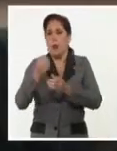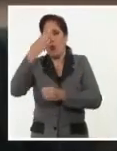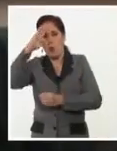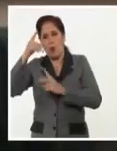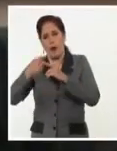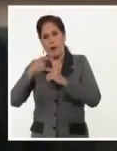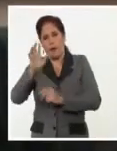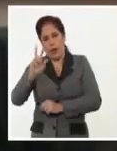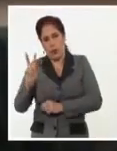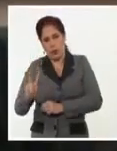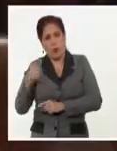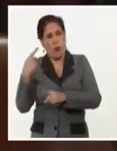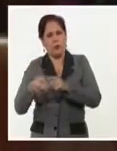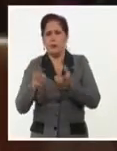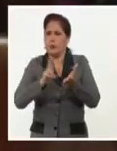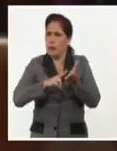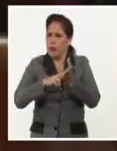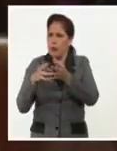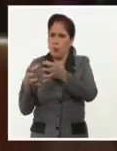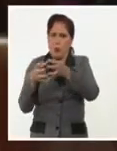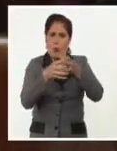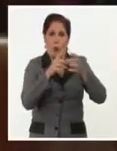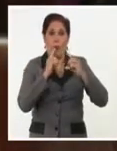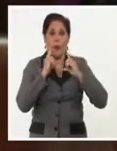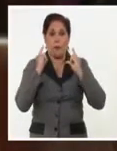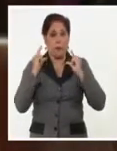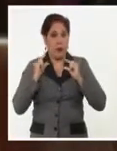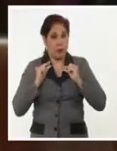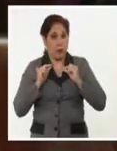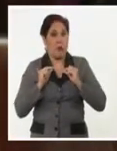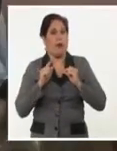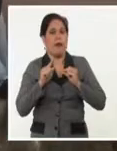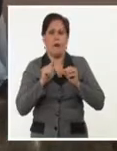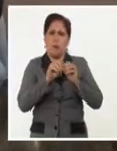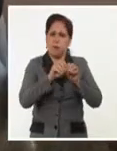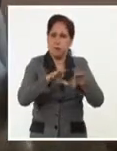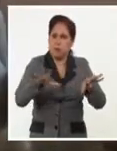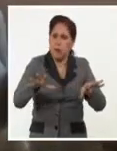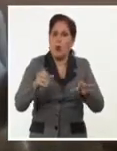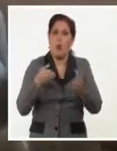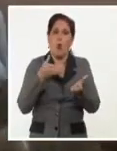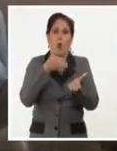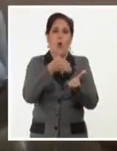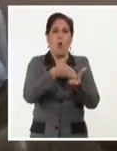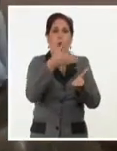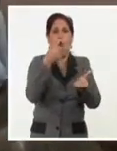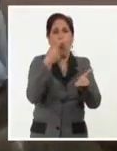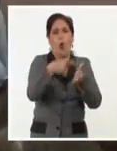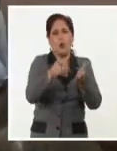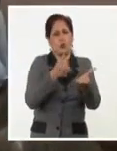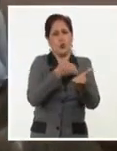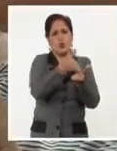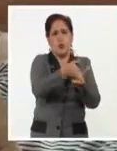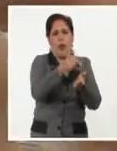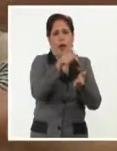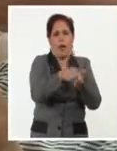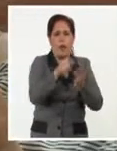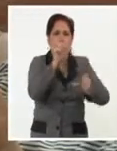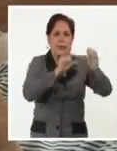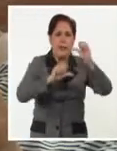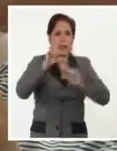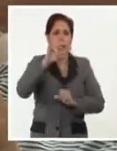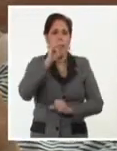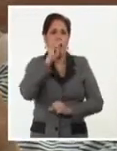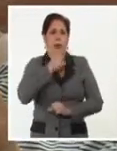Los restantes miembros de esta Brigada de Pastores por la Paz se desplegaron hacia el Instituto Finlay de Vacunas, el Centro de Inmunología